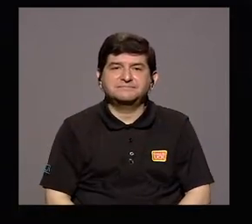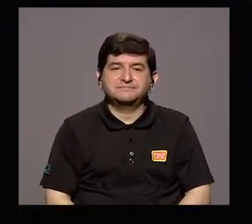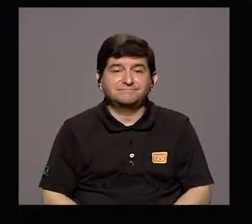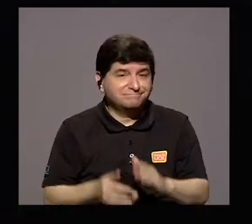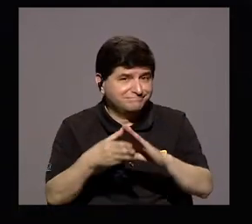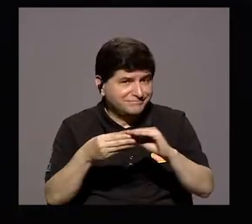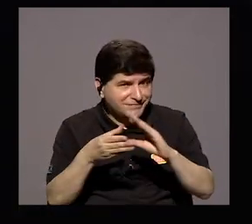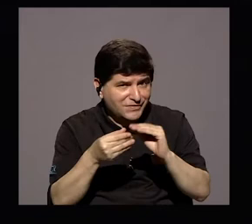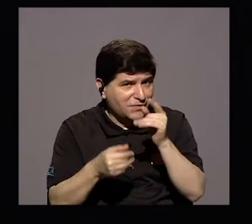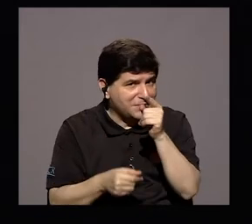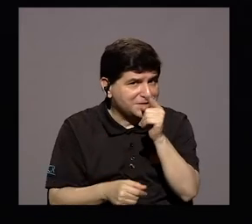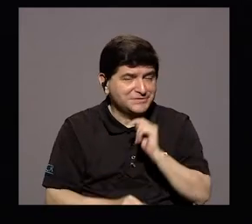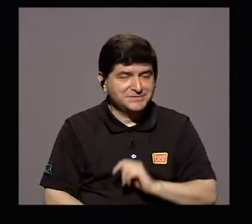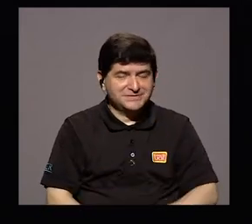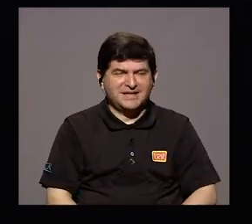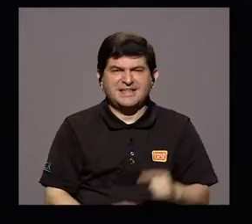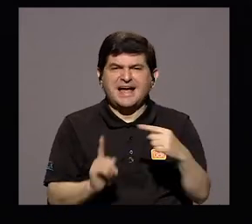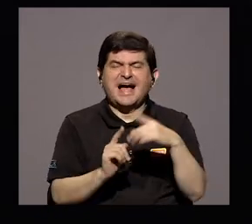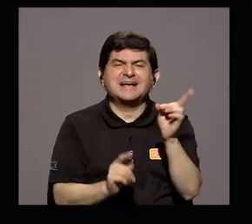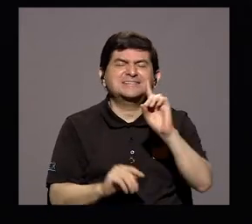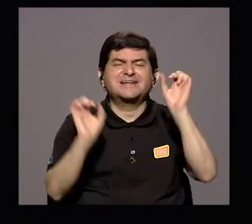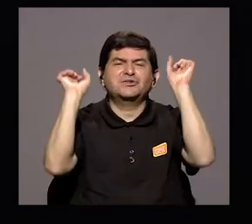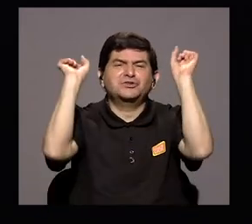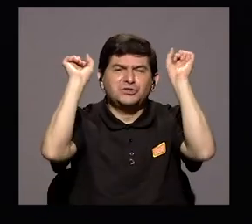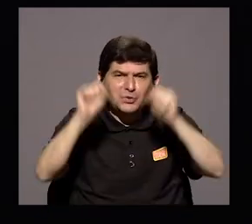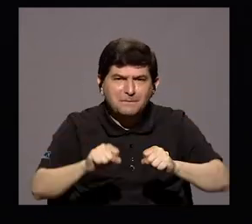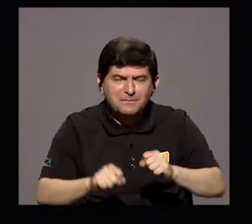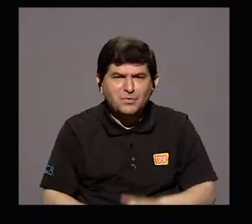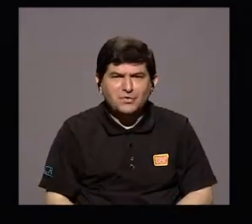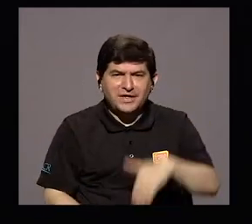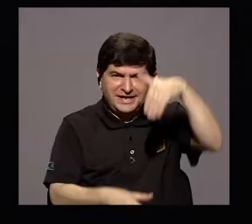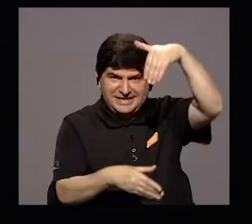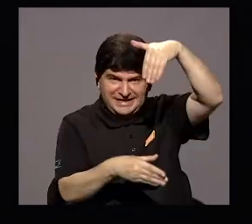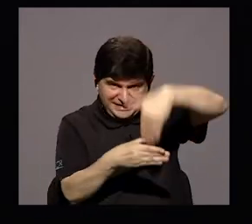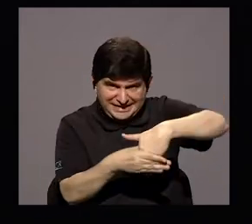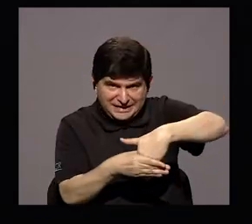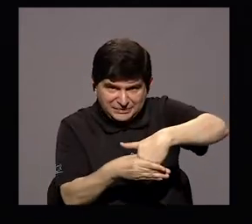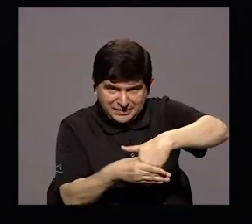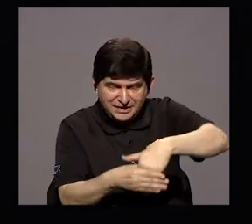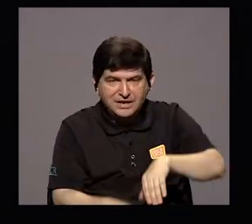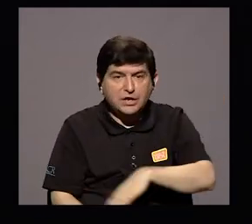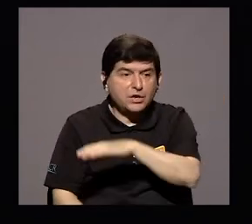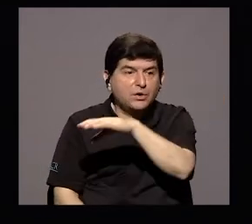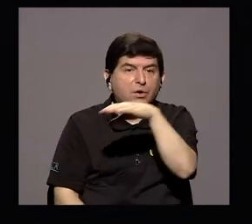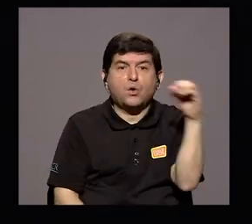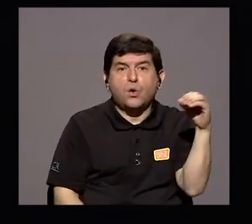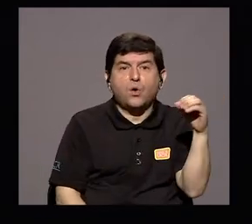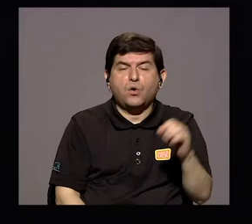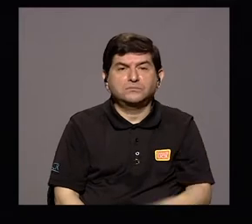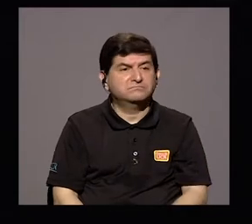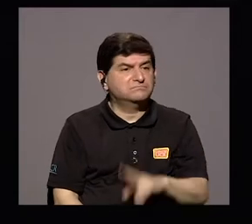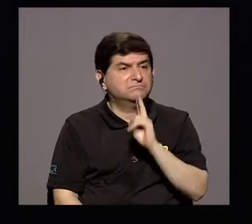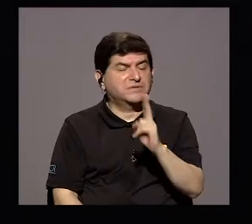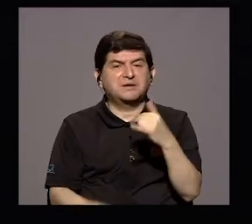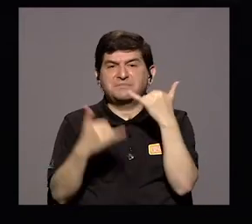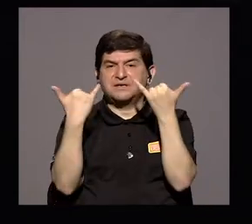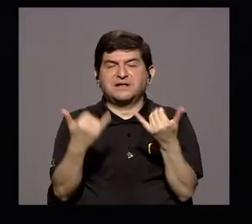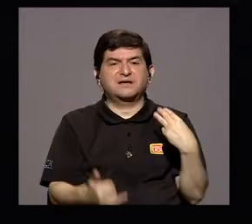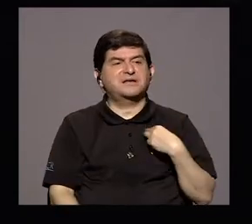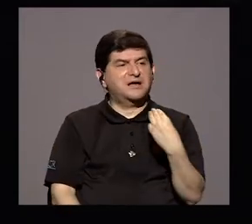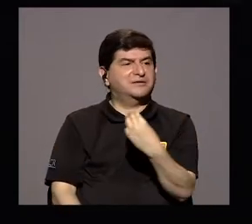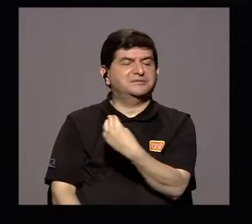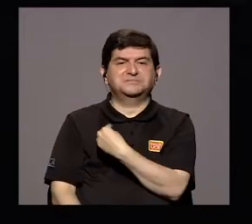Coménteme un poquito, ¿hasta dónde va a ser posible una intervención o hasta dónde definitivamente el